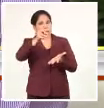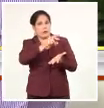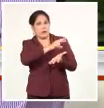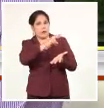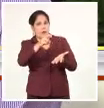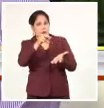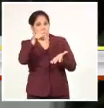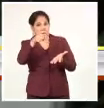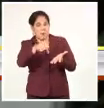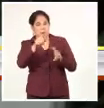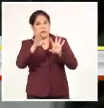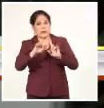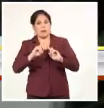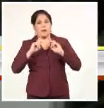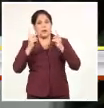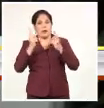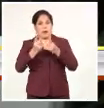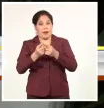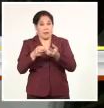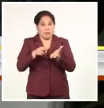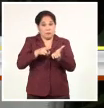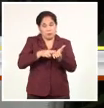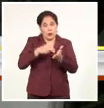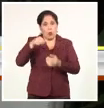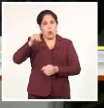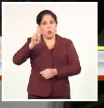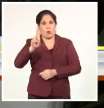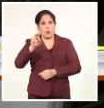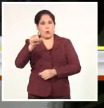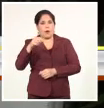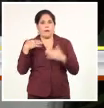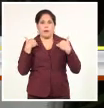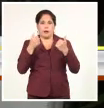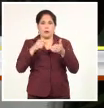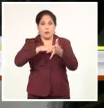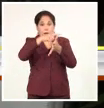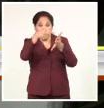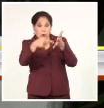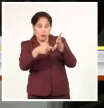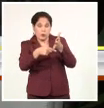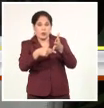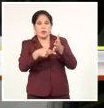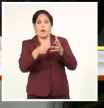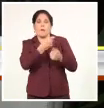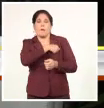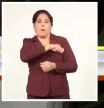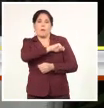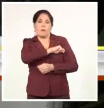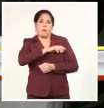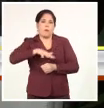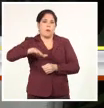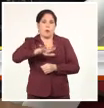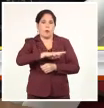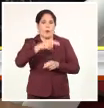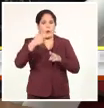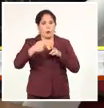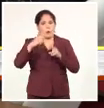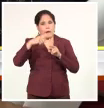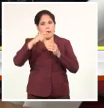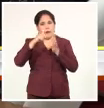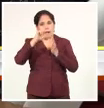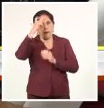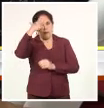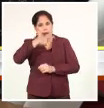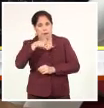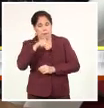Revolución a la Secretaria General Adjunta de la ONU y Directora Ejecutiva de su Fondo de Población, Natalia Canem. Durante